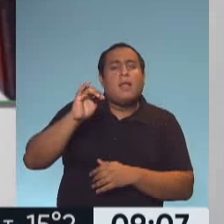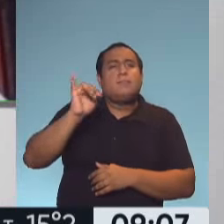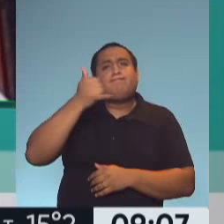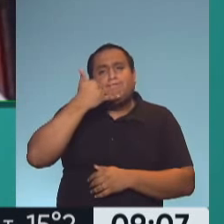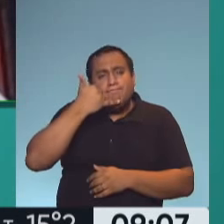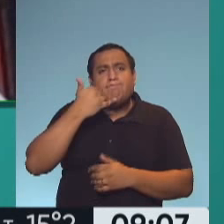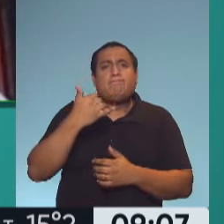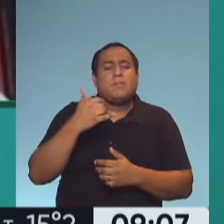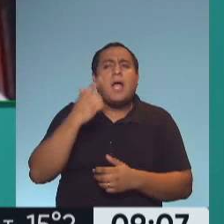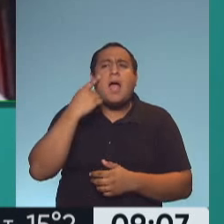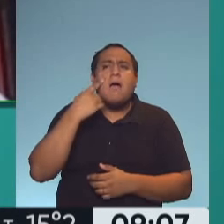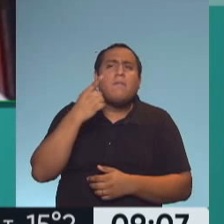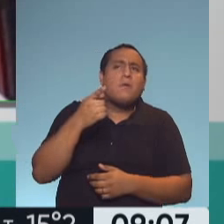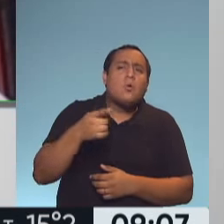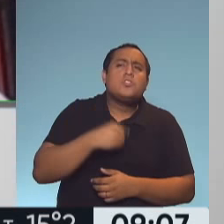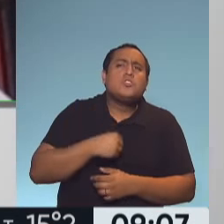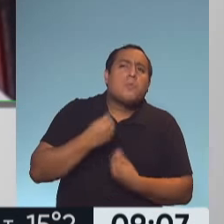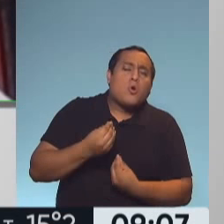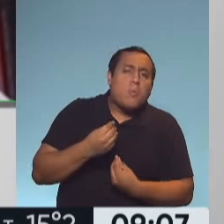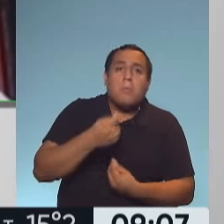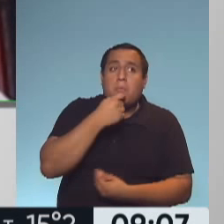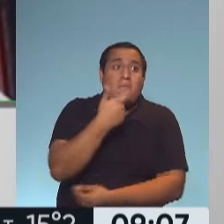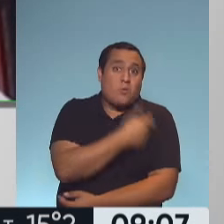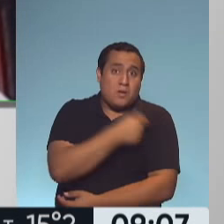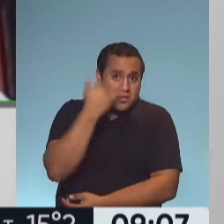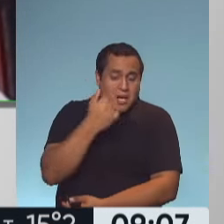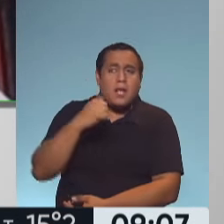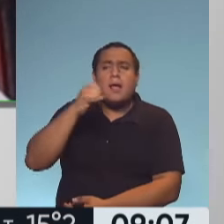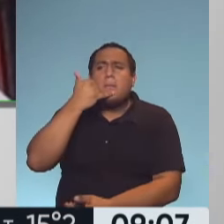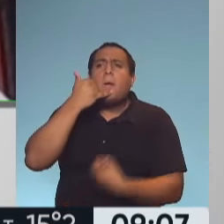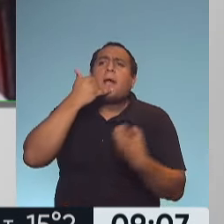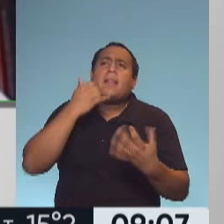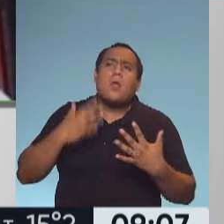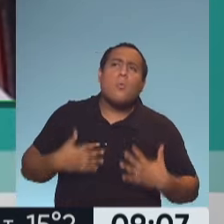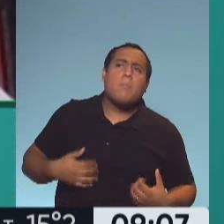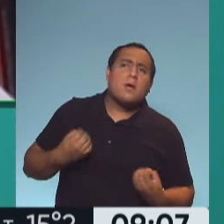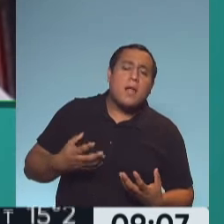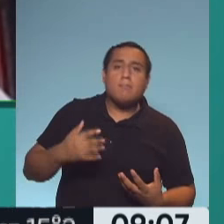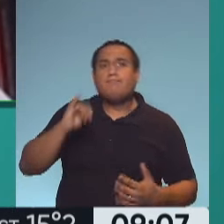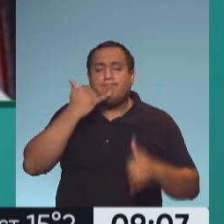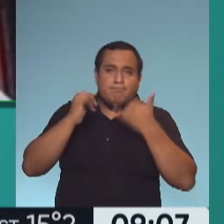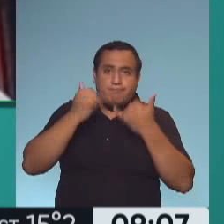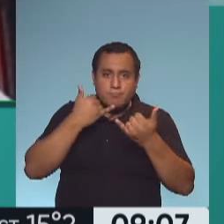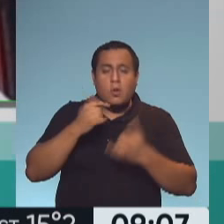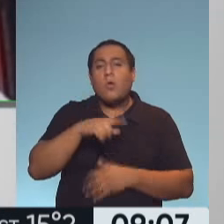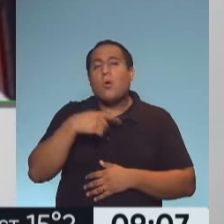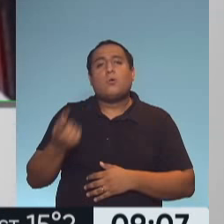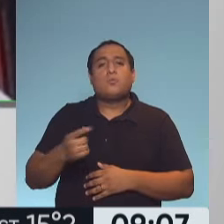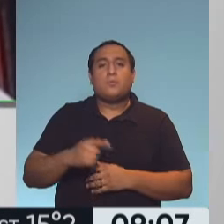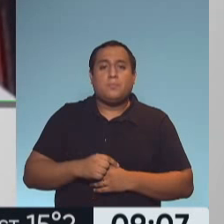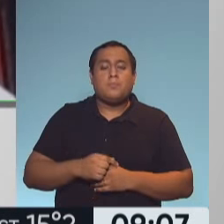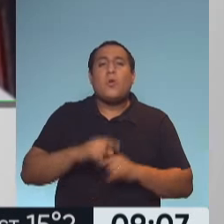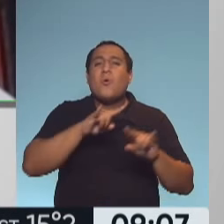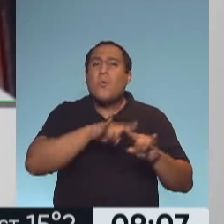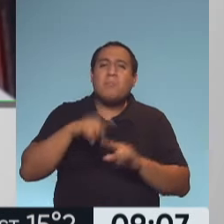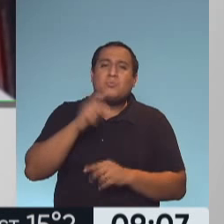ver justamente los síntomas y en esos dos millones y medio de personas, en el reporte de seguridad número 10 que está gratuitamente en el ministerio, en la página